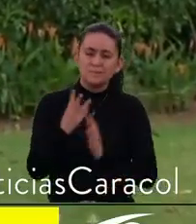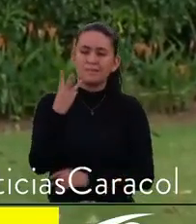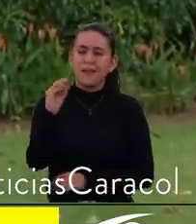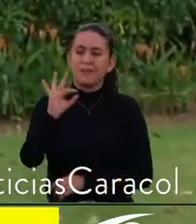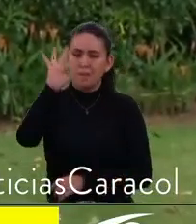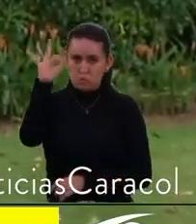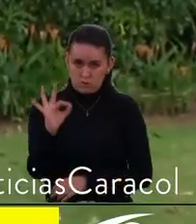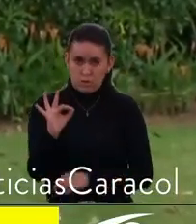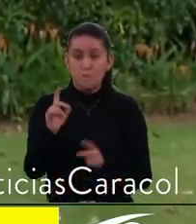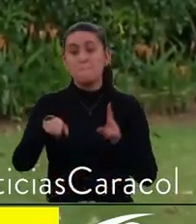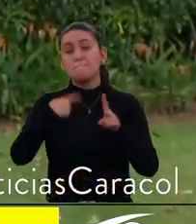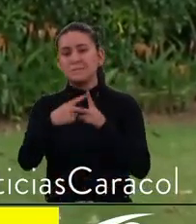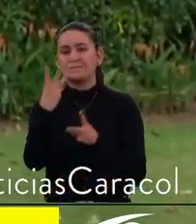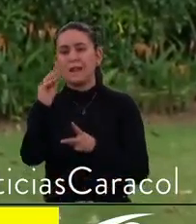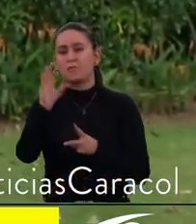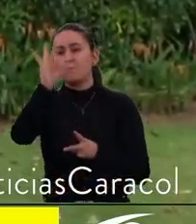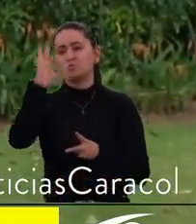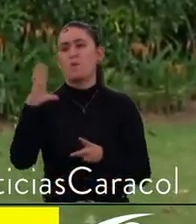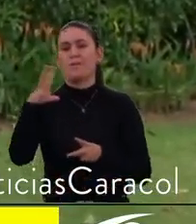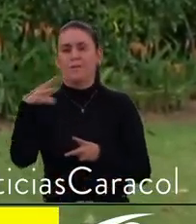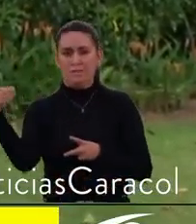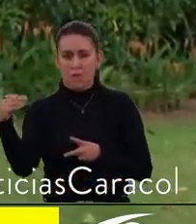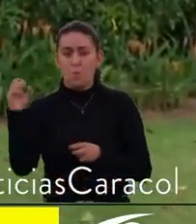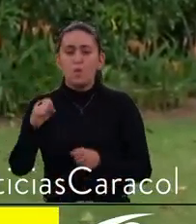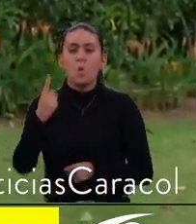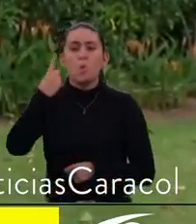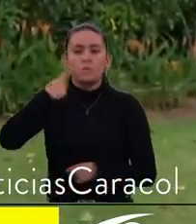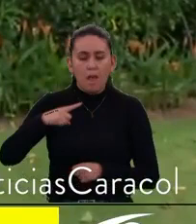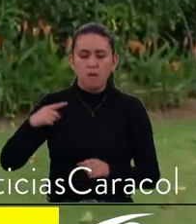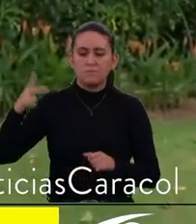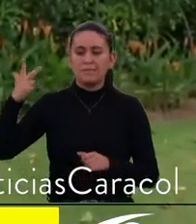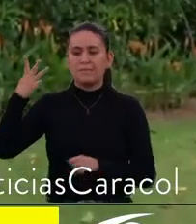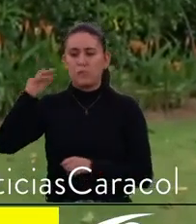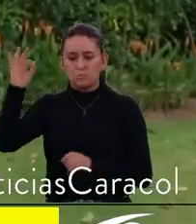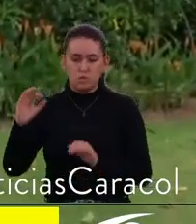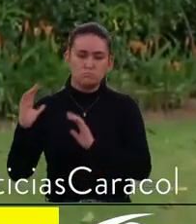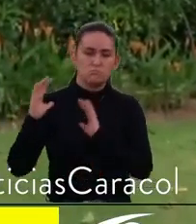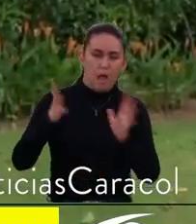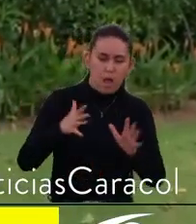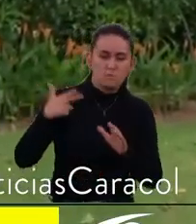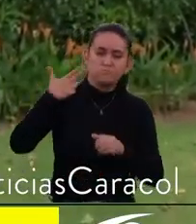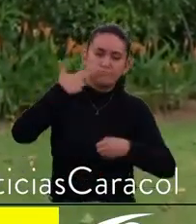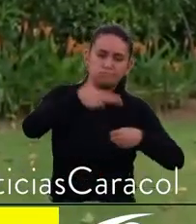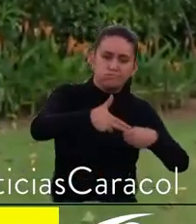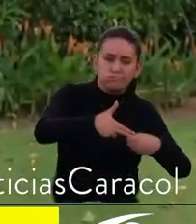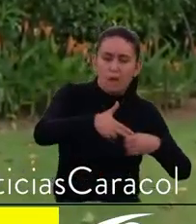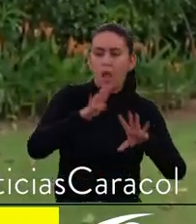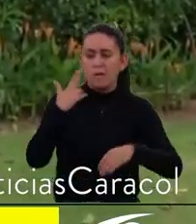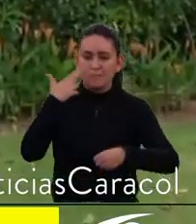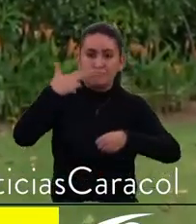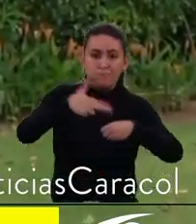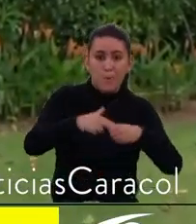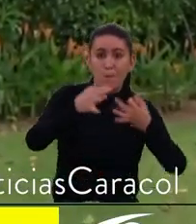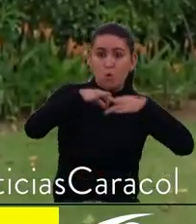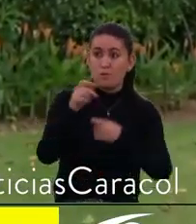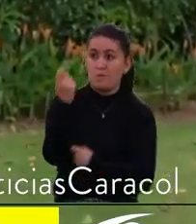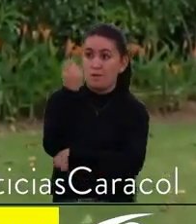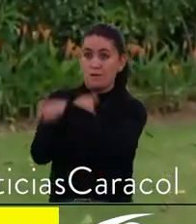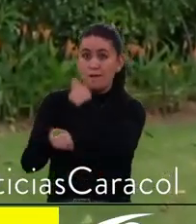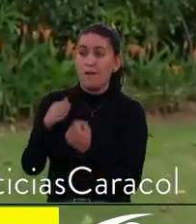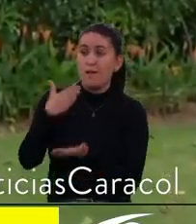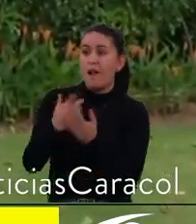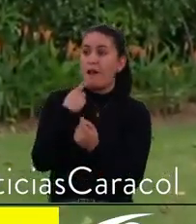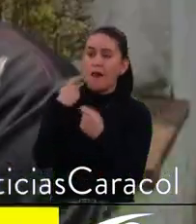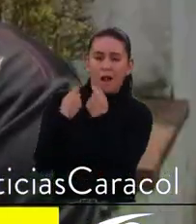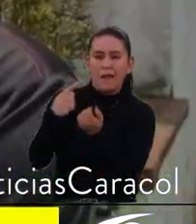departamento de Quindío. Ese 30% será diario y, por supuesto, las conversaciones con el gobierno nacional del sector de los transportadores deben